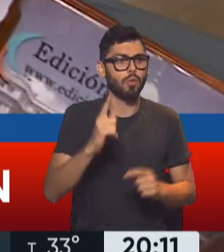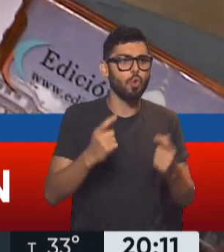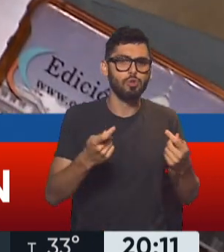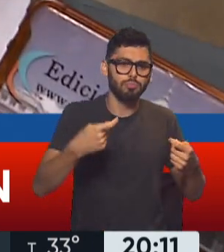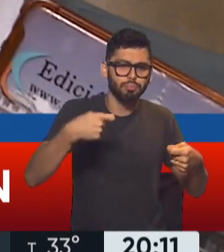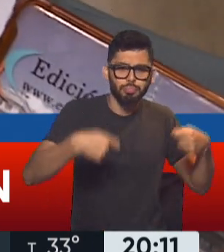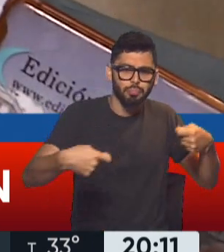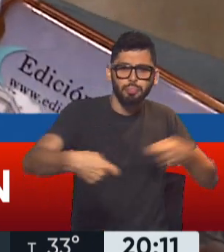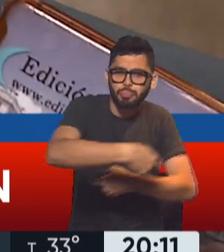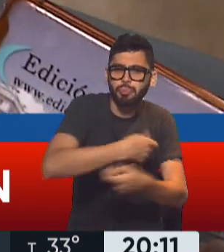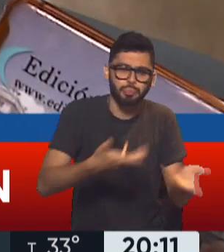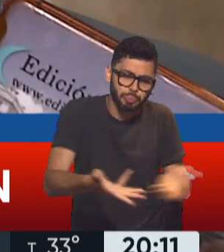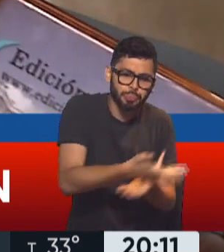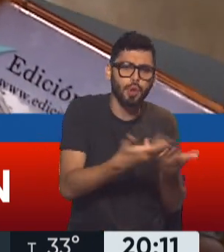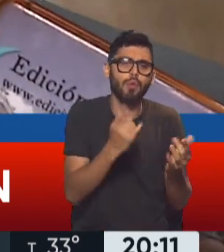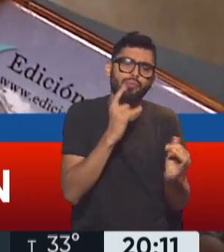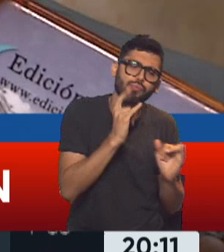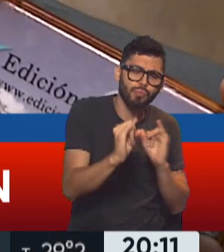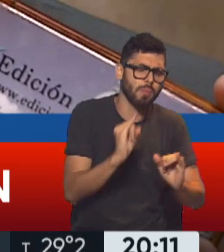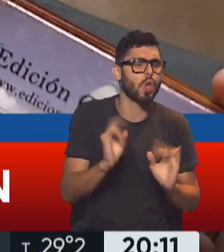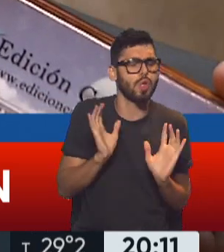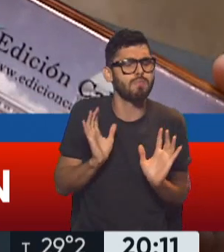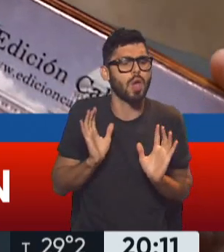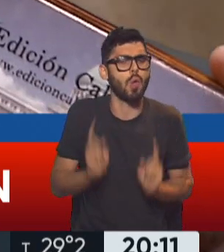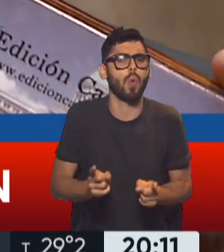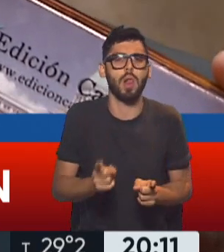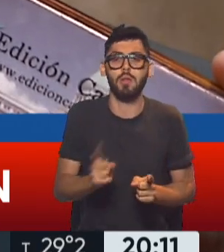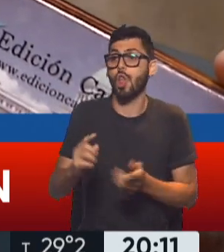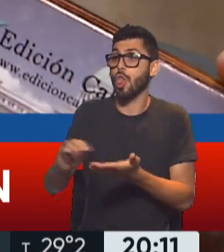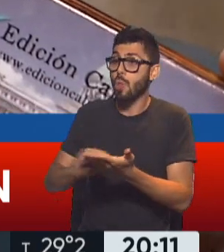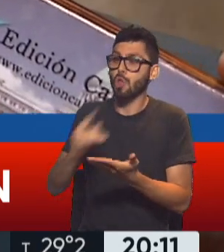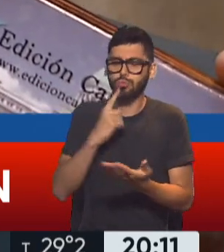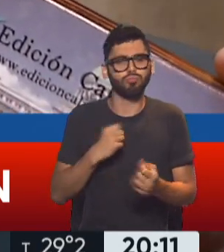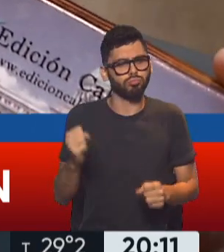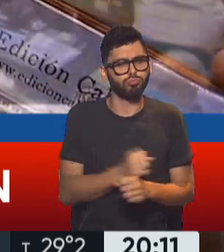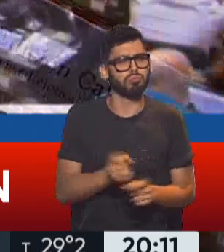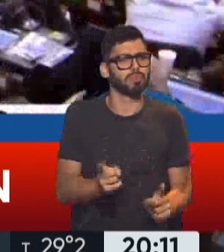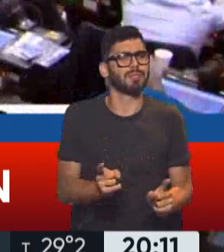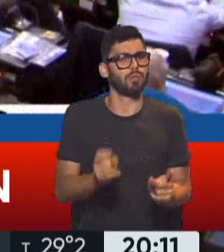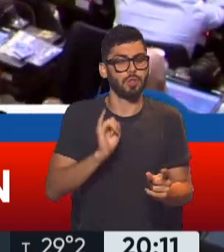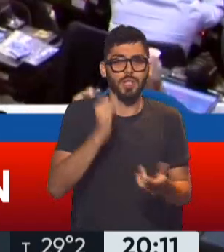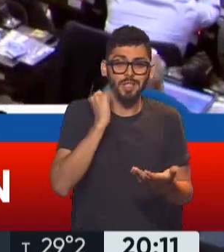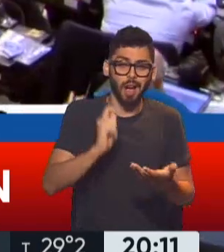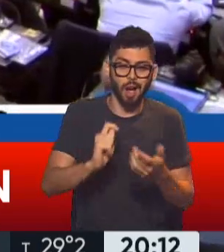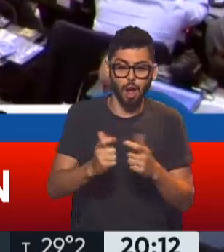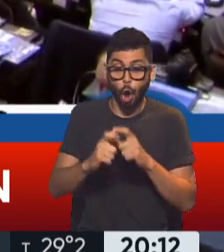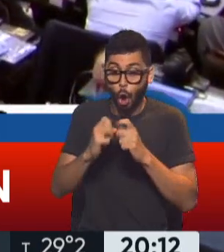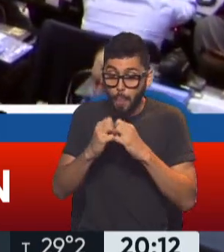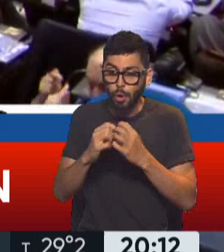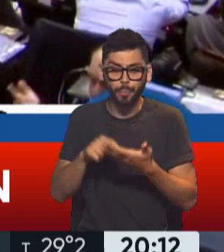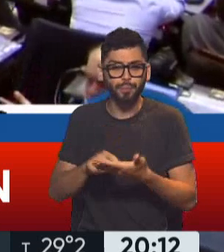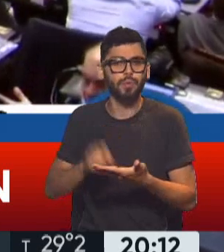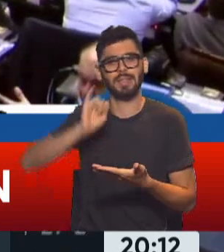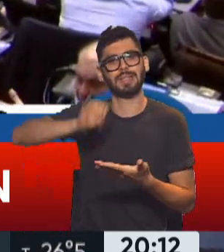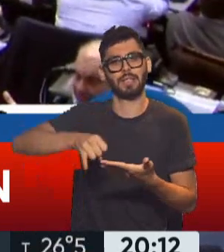sugerencias, pero en definitiva nosotros vamos a ratificar lo que vino de diputados y ya se firmó el dictamen pertinente para